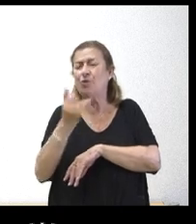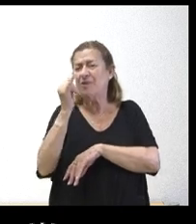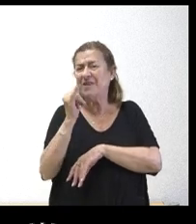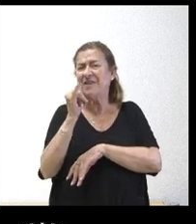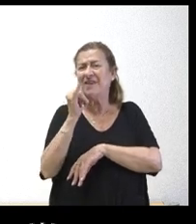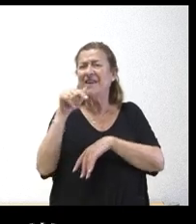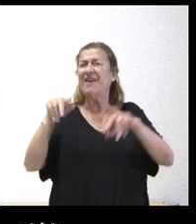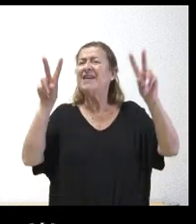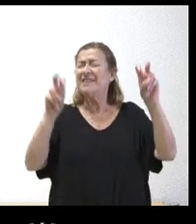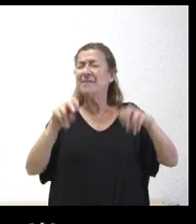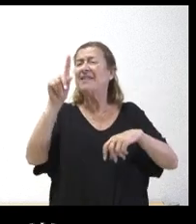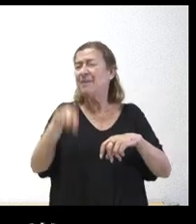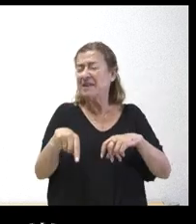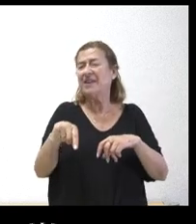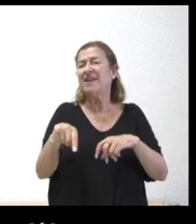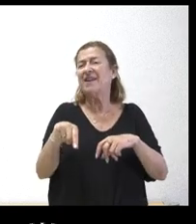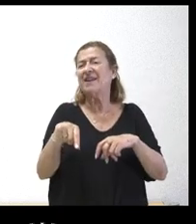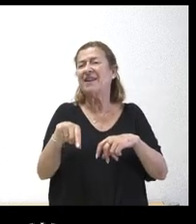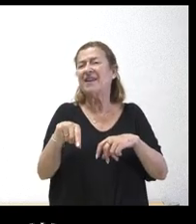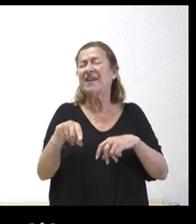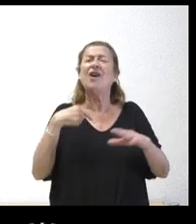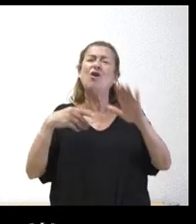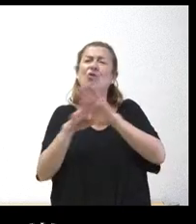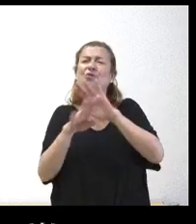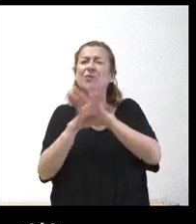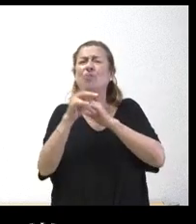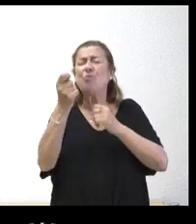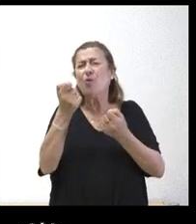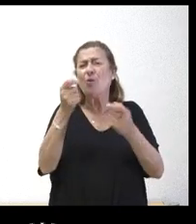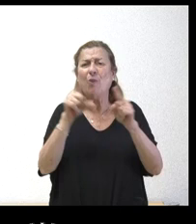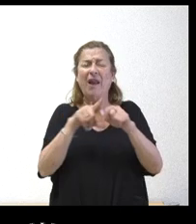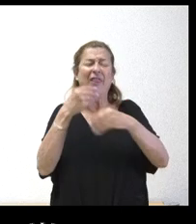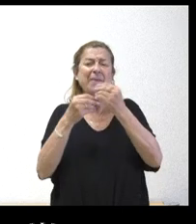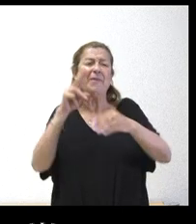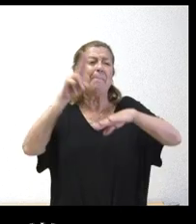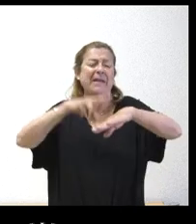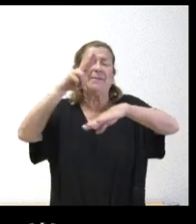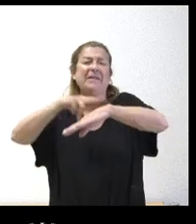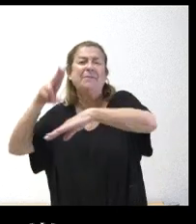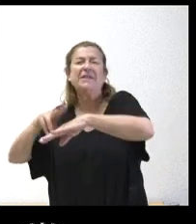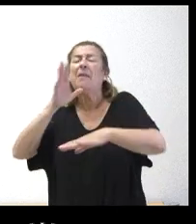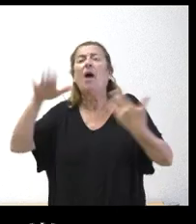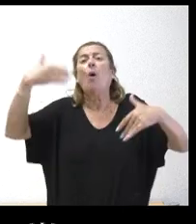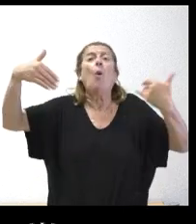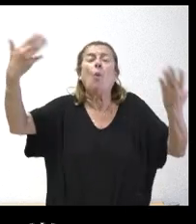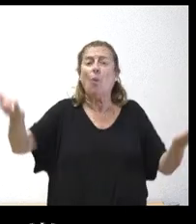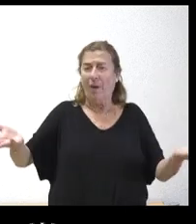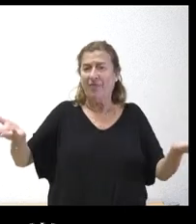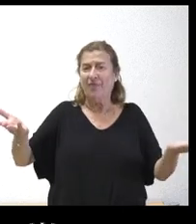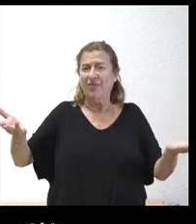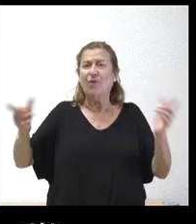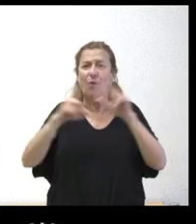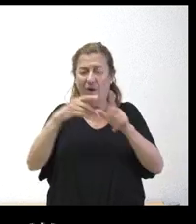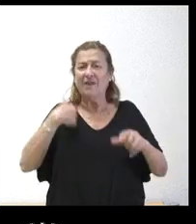tema también seguimos un poquito poniendo parches para cuando ese tan